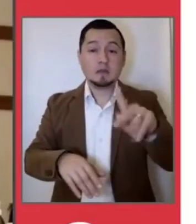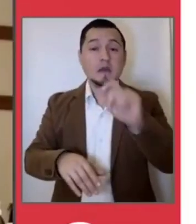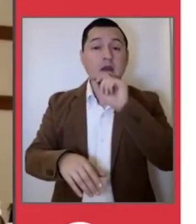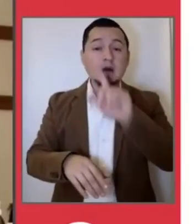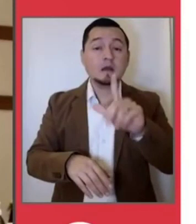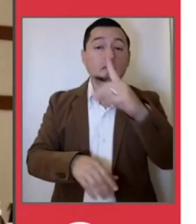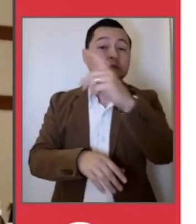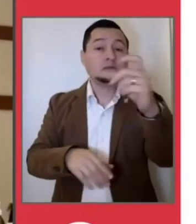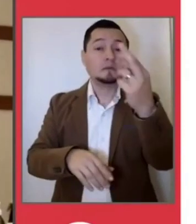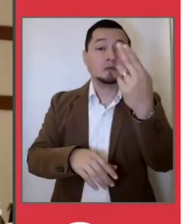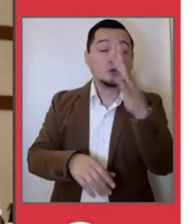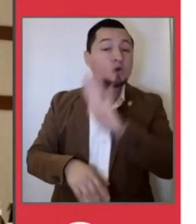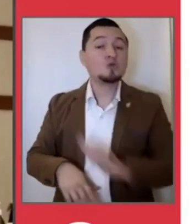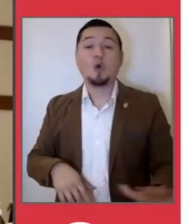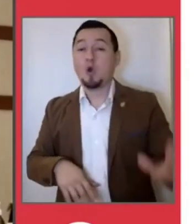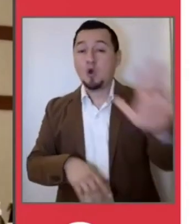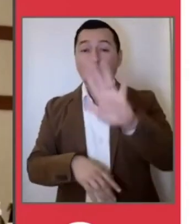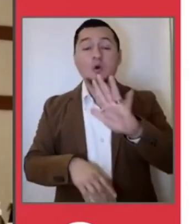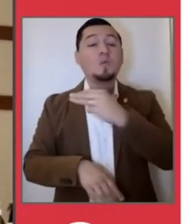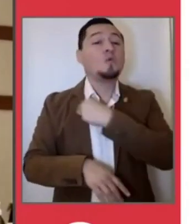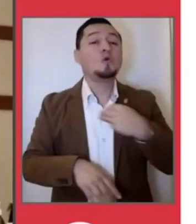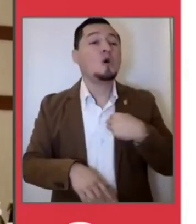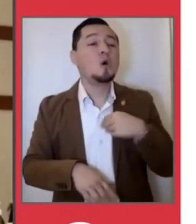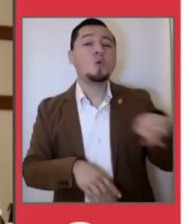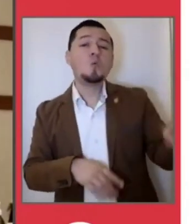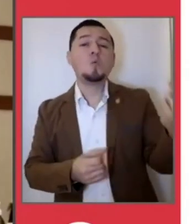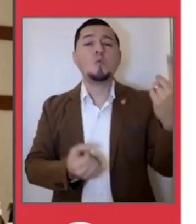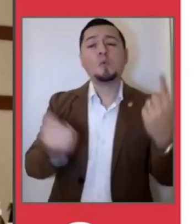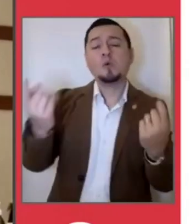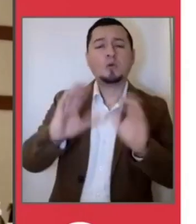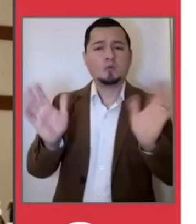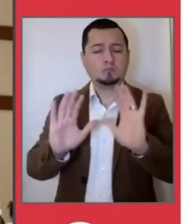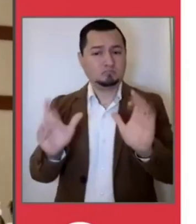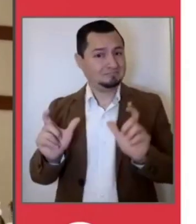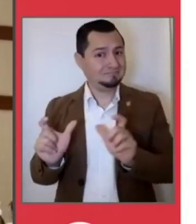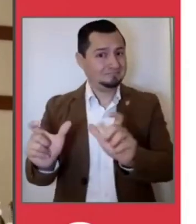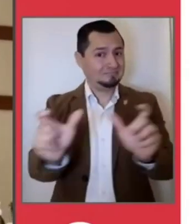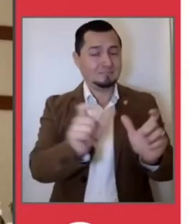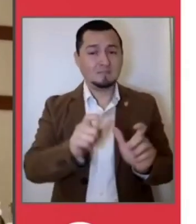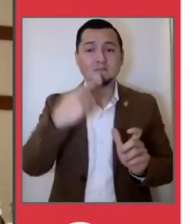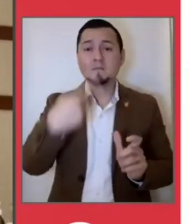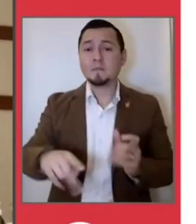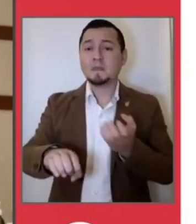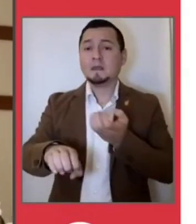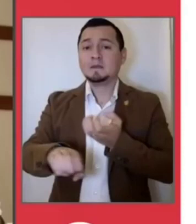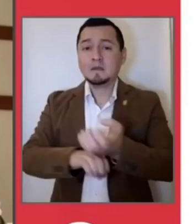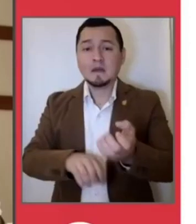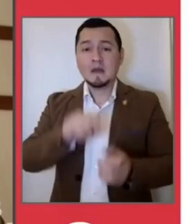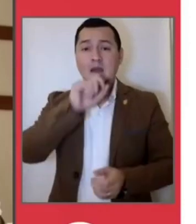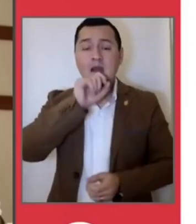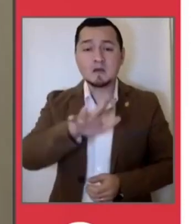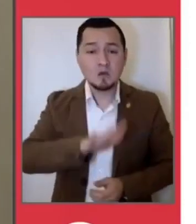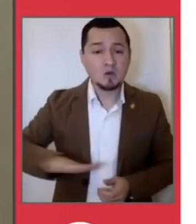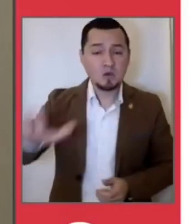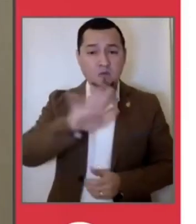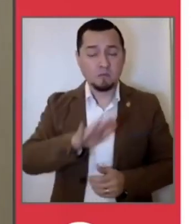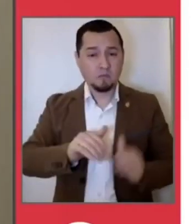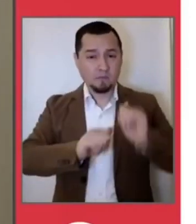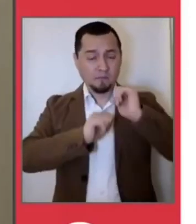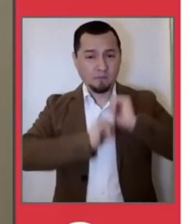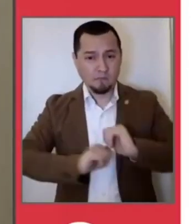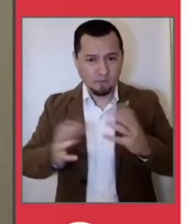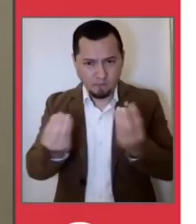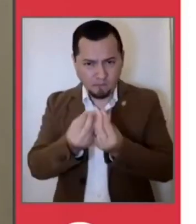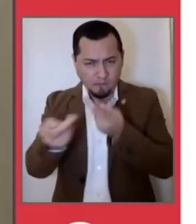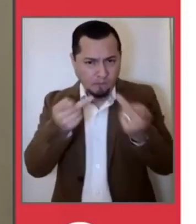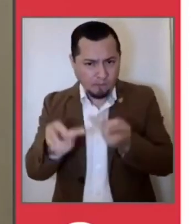municipios de Jalisco. A diferencia de las medidas que anunciamos el día 25, que tuvieron criterios territoriales, es decir, que aplicaron